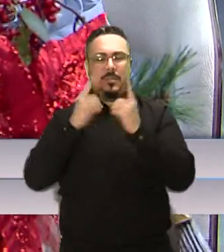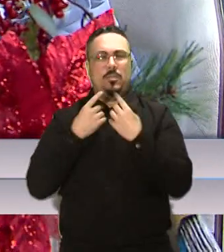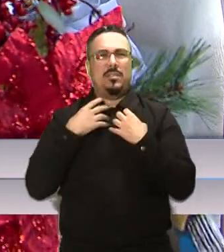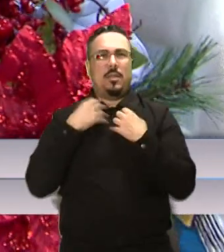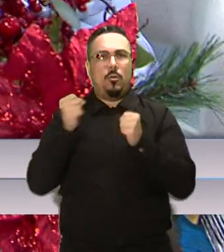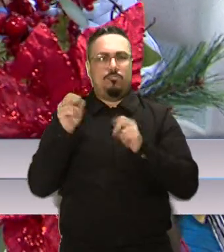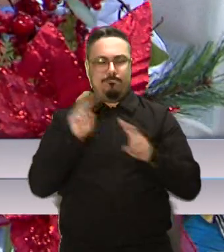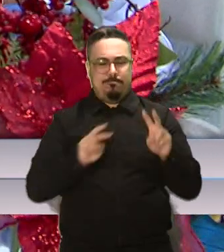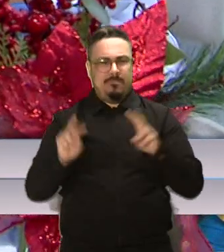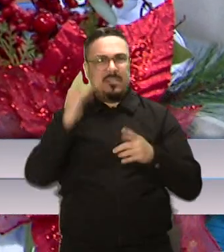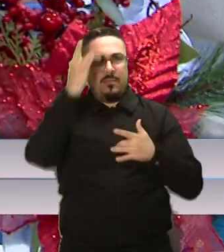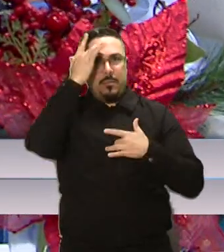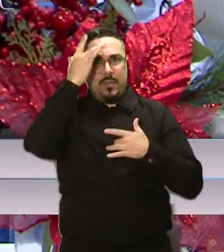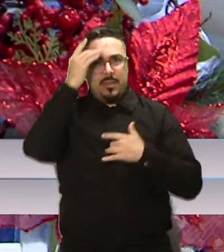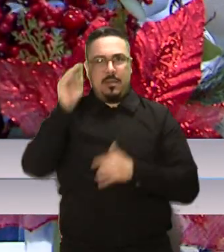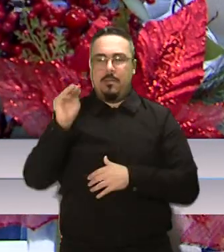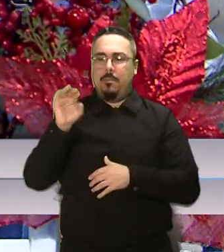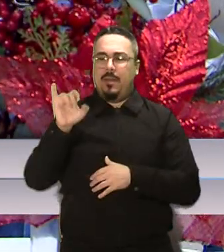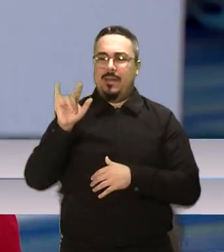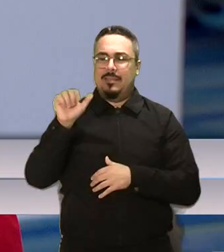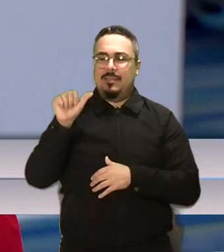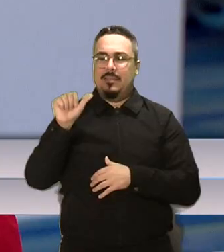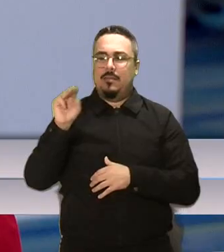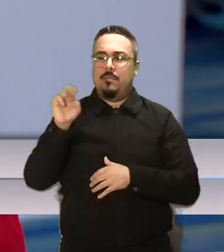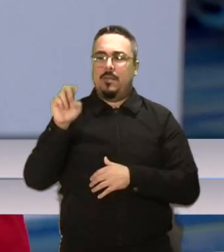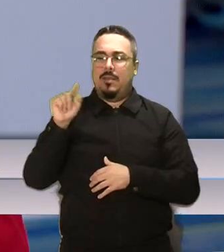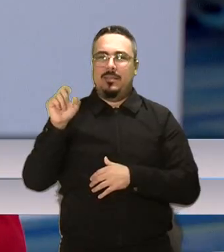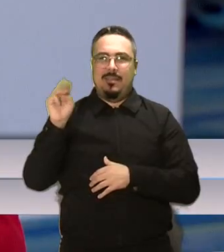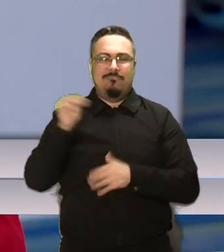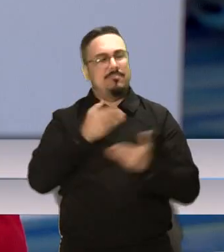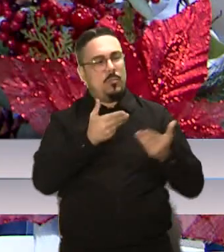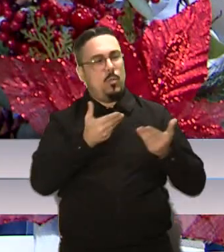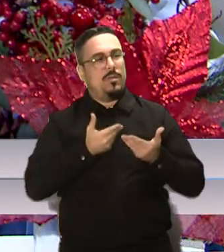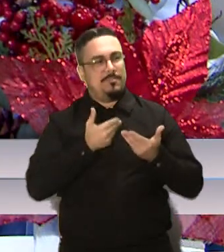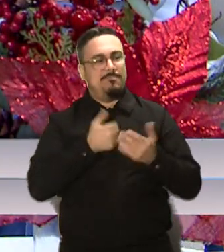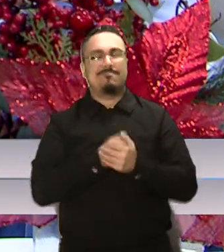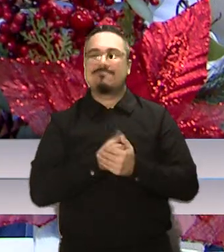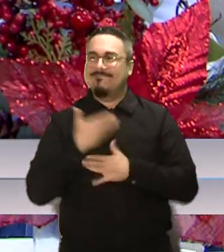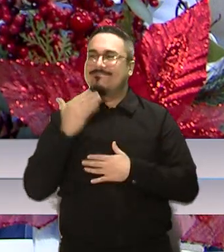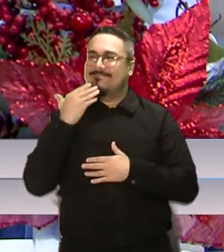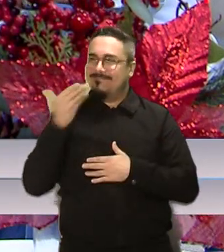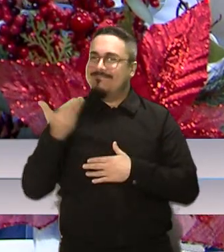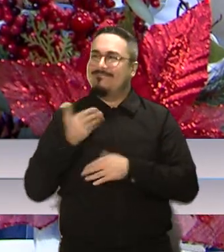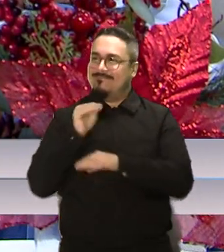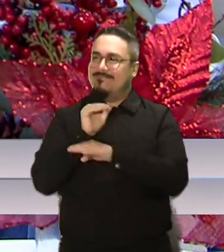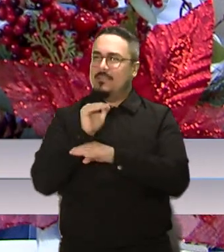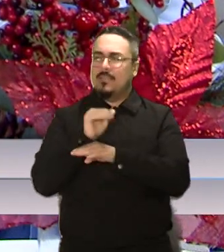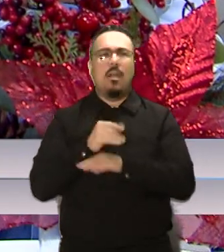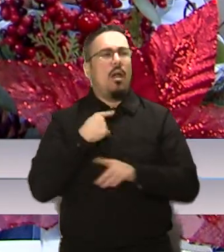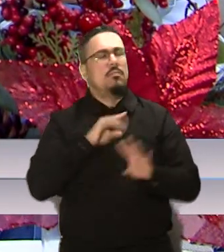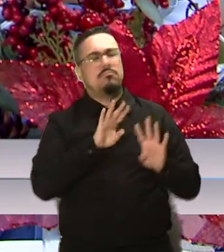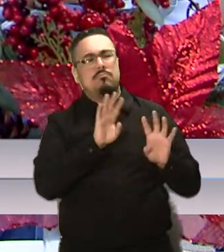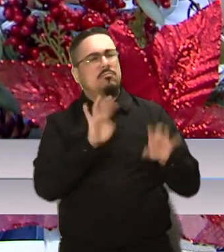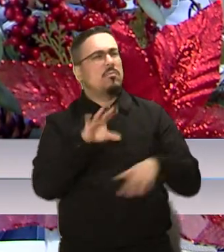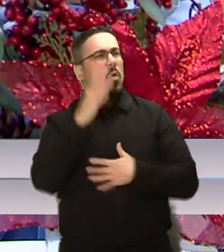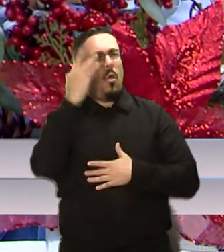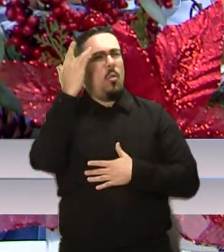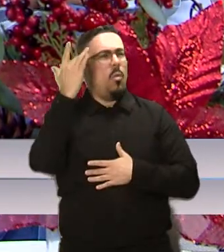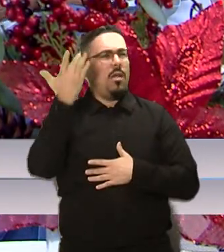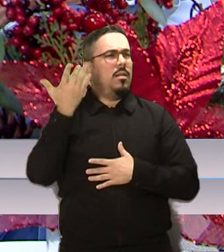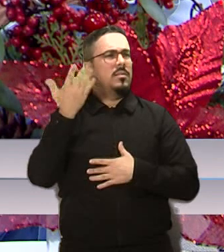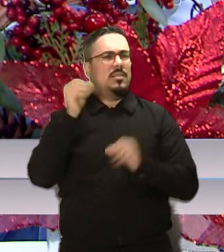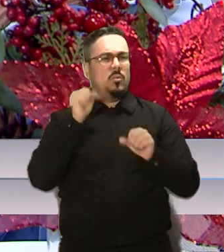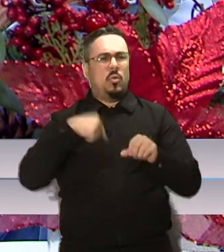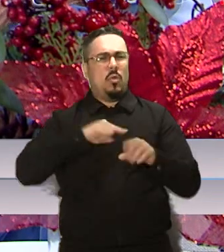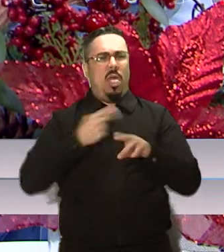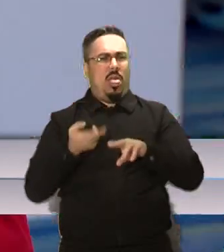Melissa Marzán. Gracias por estar acá. Claro que sí, muy buenas tardes. Pues un poco preguntaba por qué se puede atribuir, a qué factor se puede